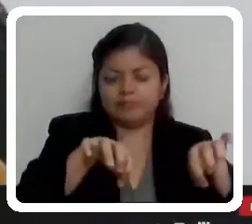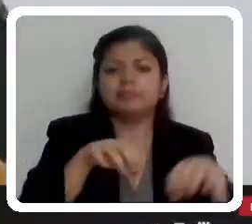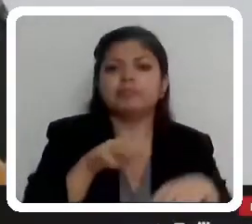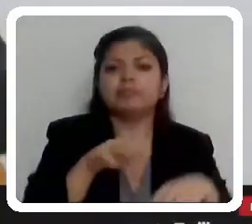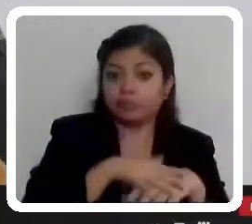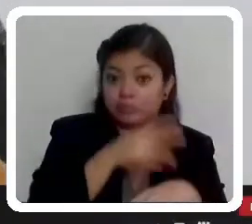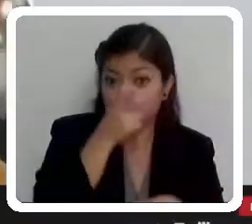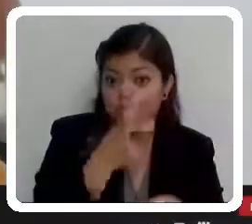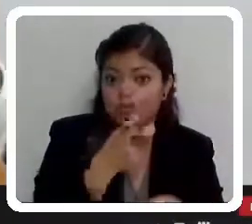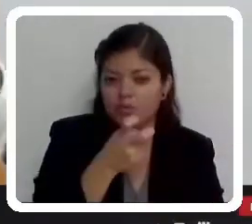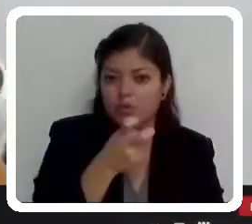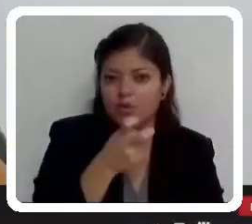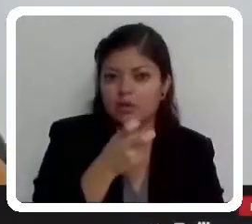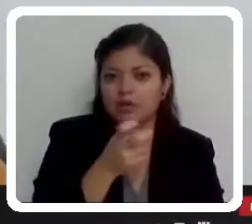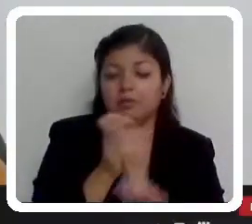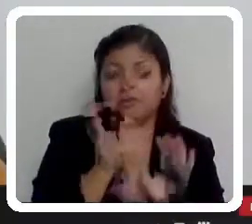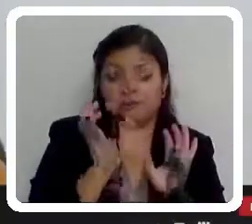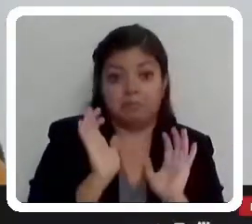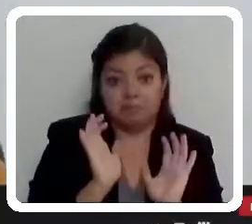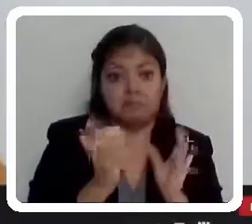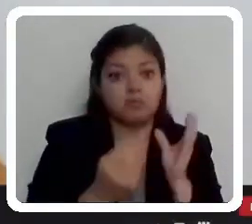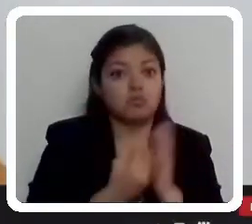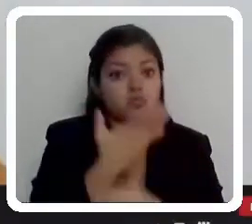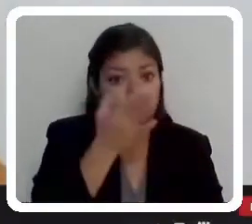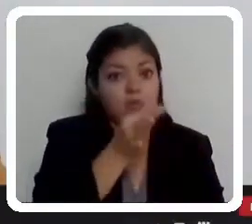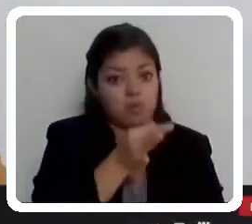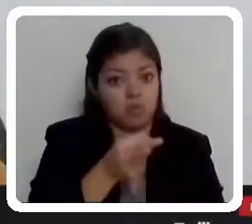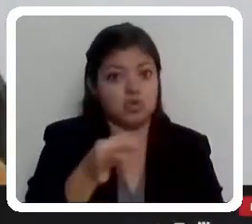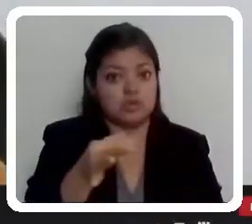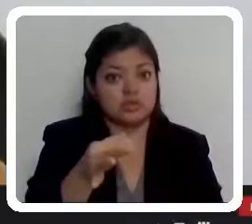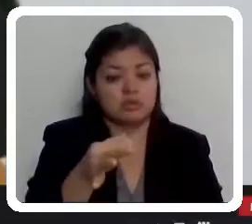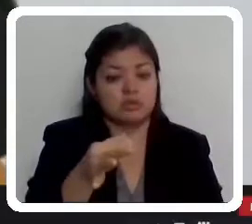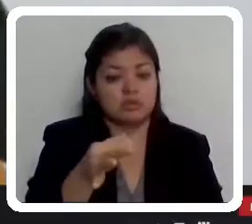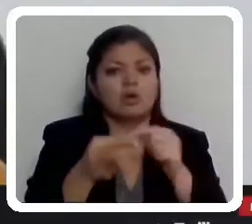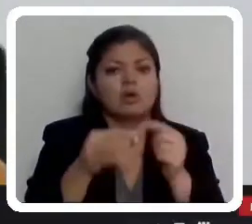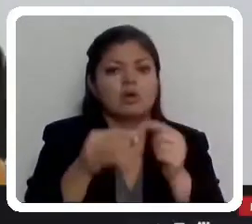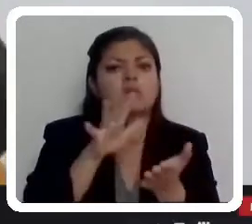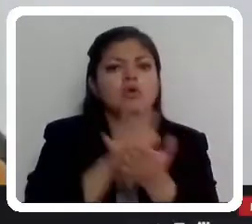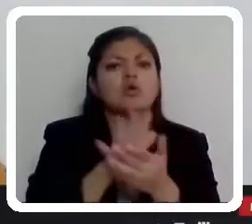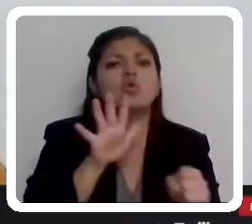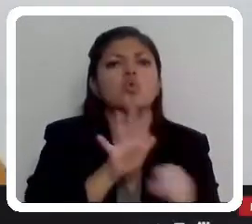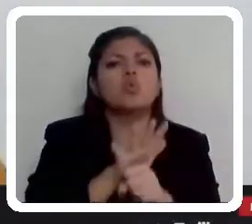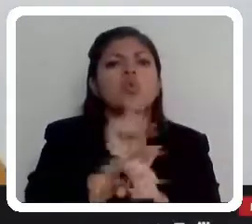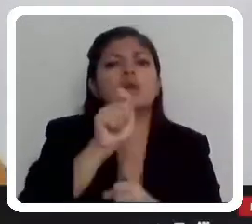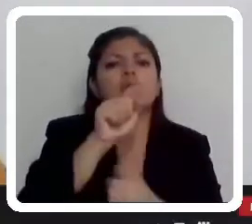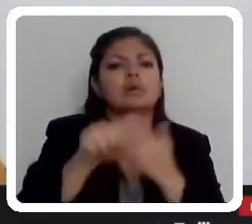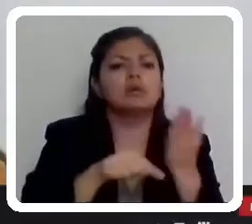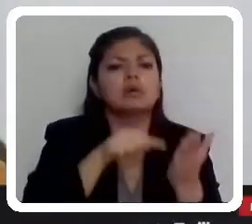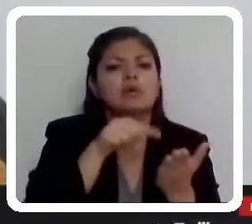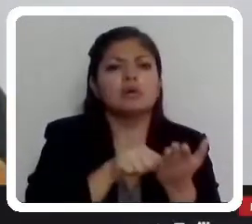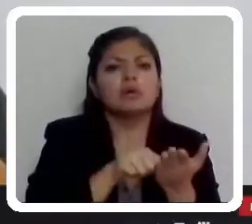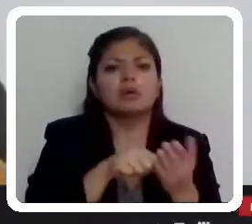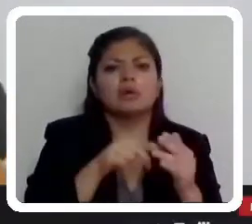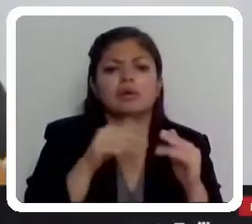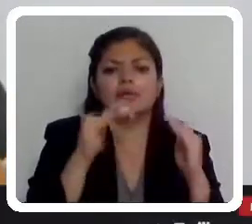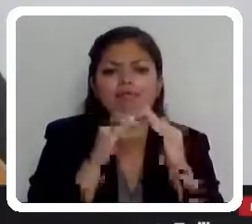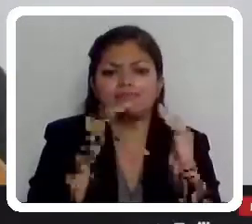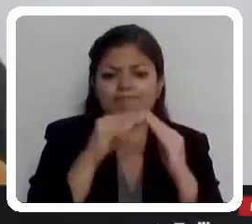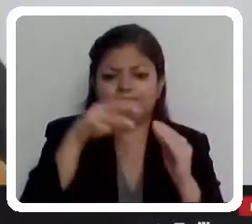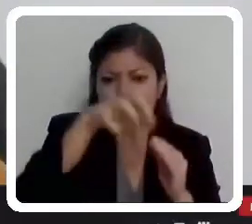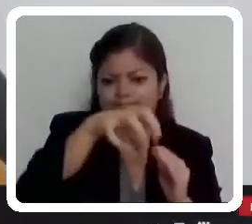creando el nuevo municipio, decreta cuál es la zona habitacional, decreta cuál va a ser la zona